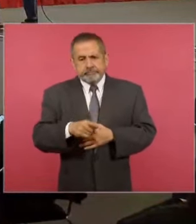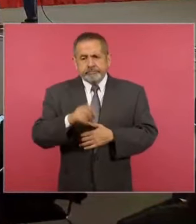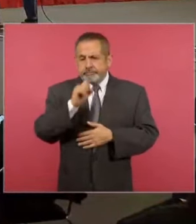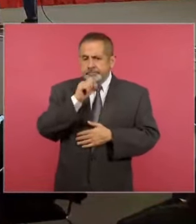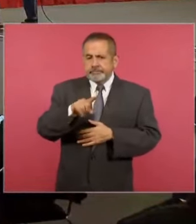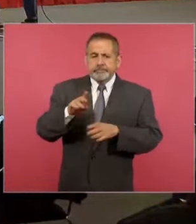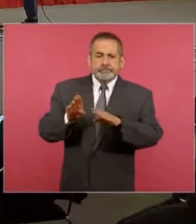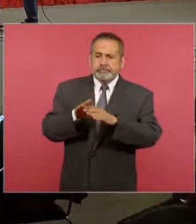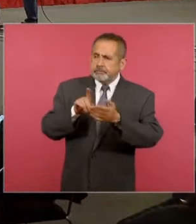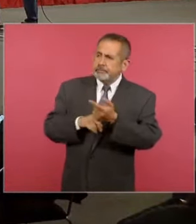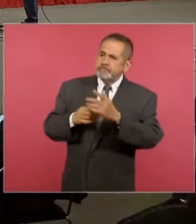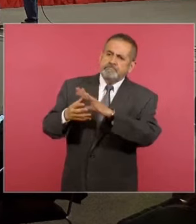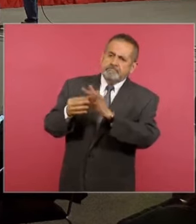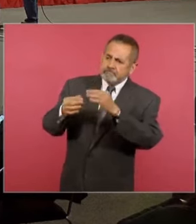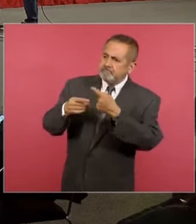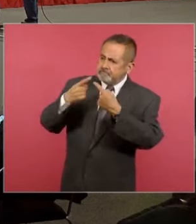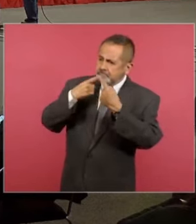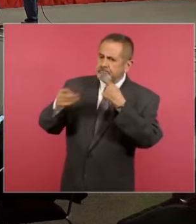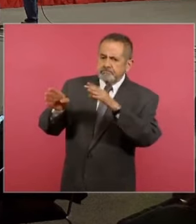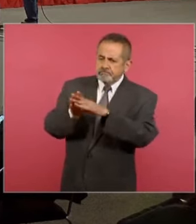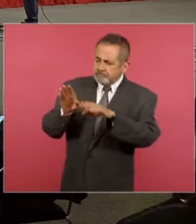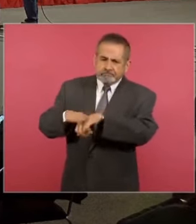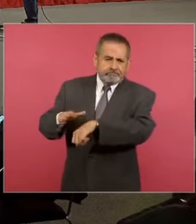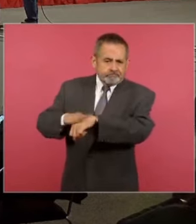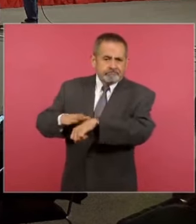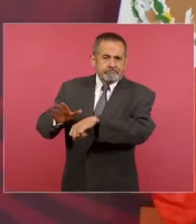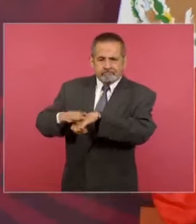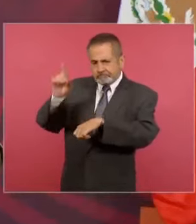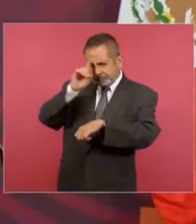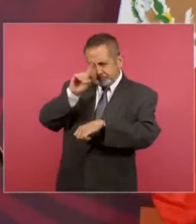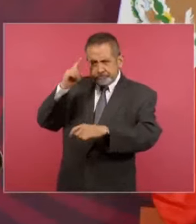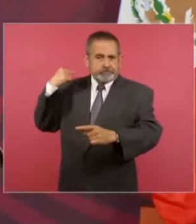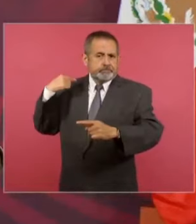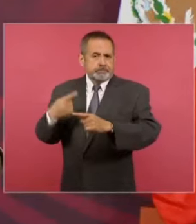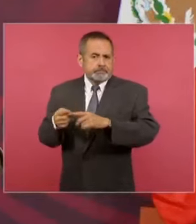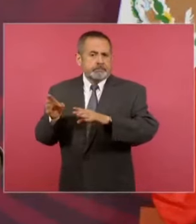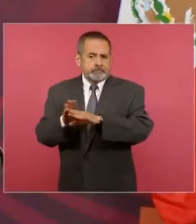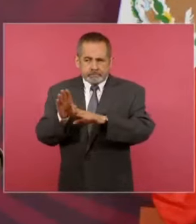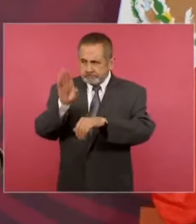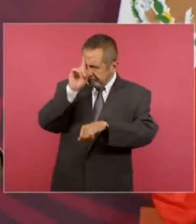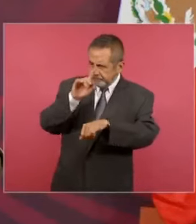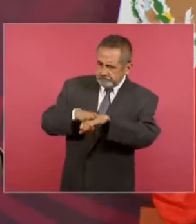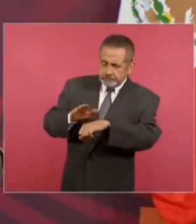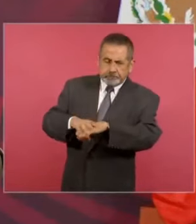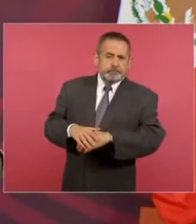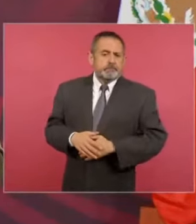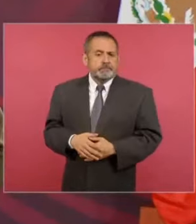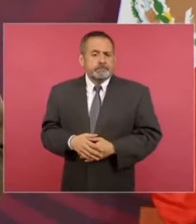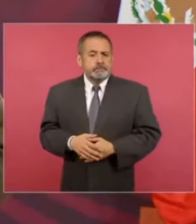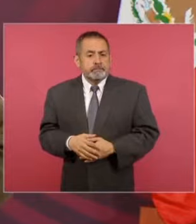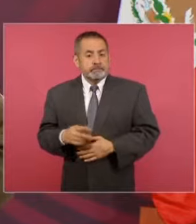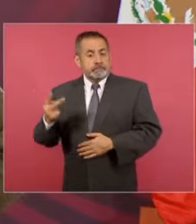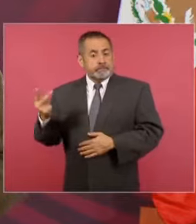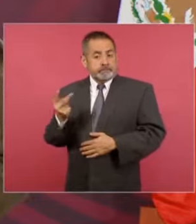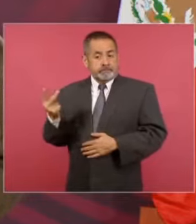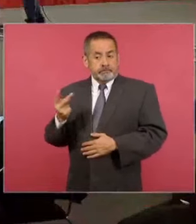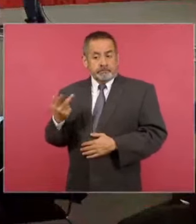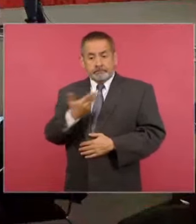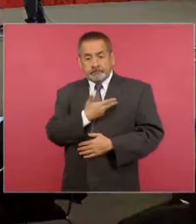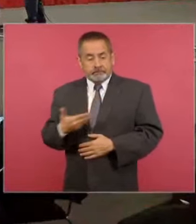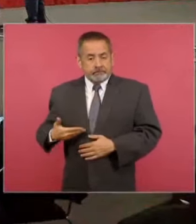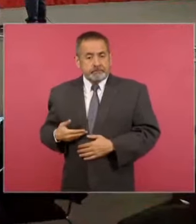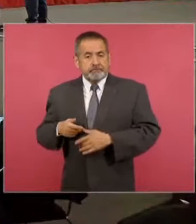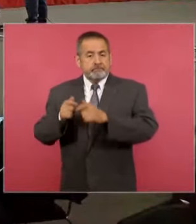autocrítica, de renovación de la izquierda hasta el día de hoy. Ambos jefes de Estado develaron